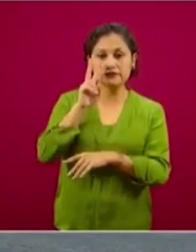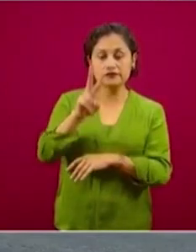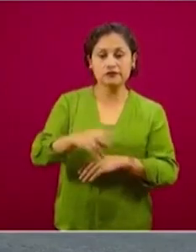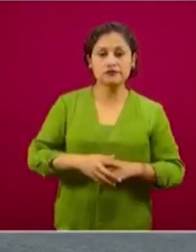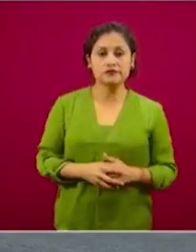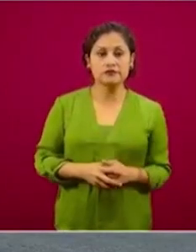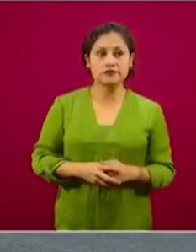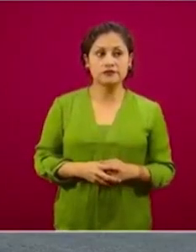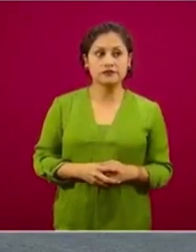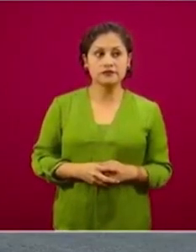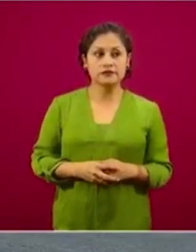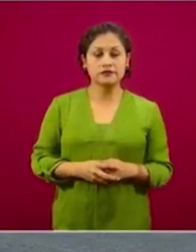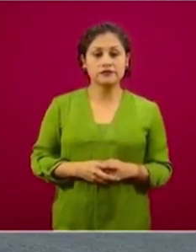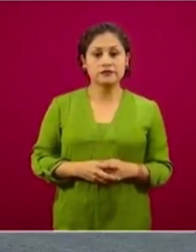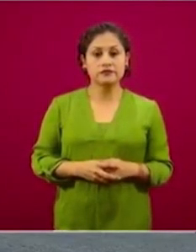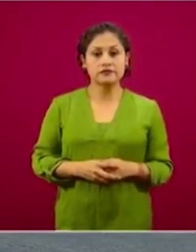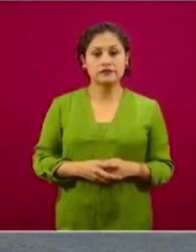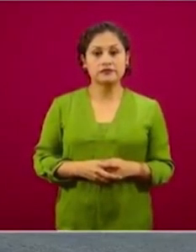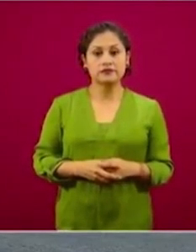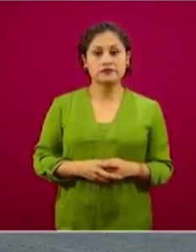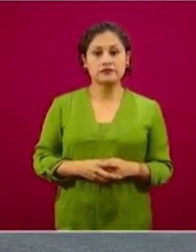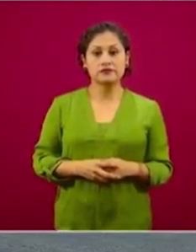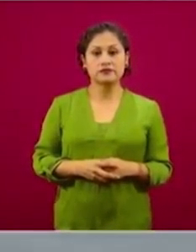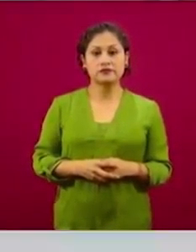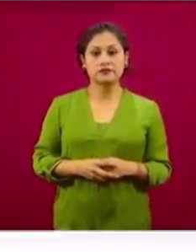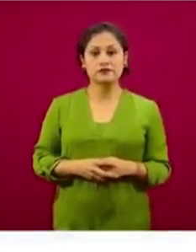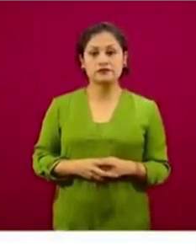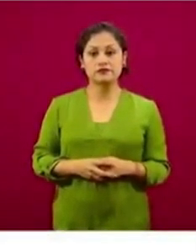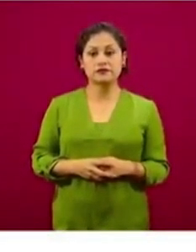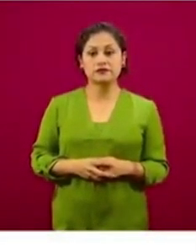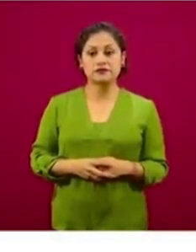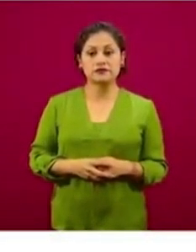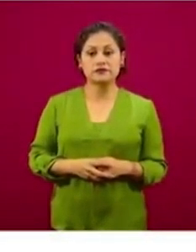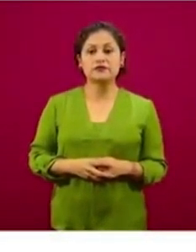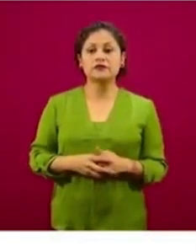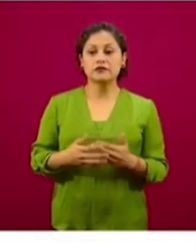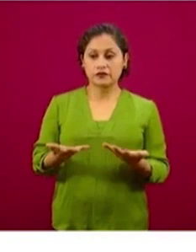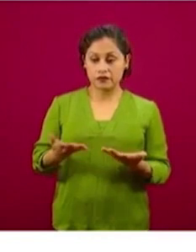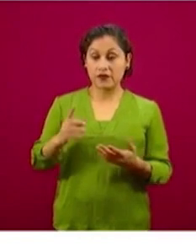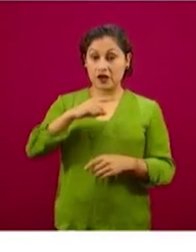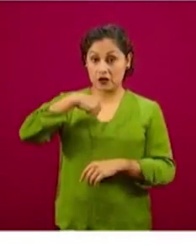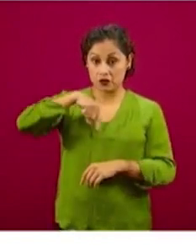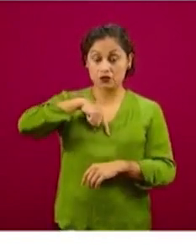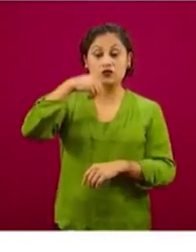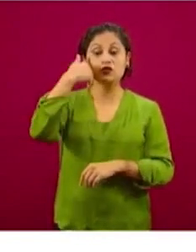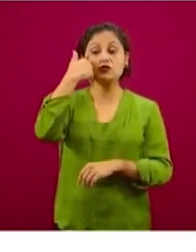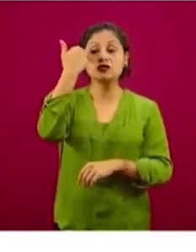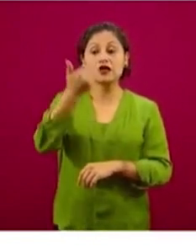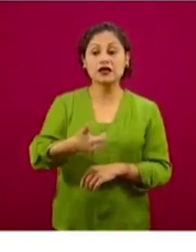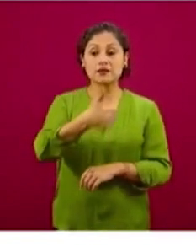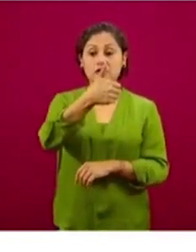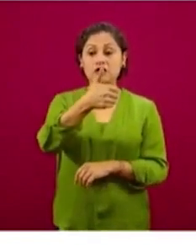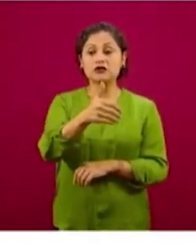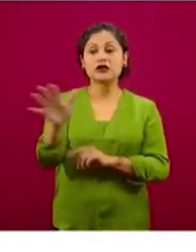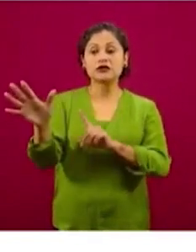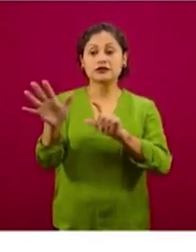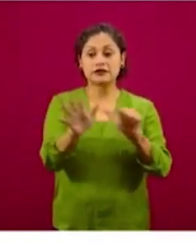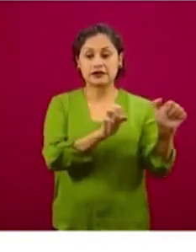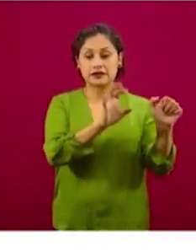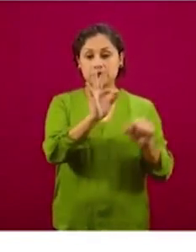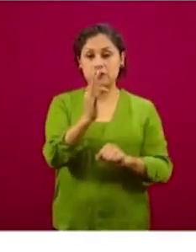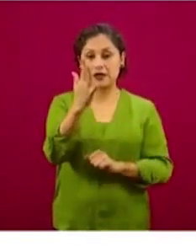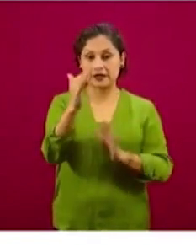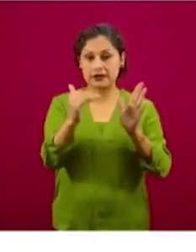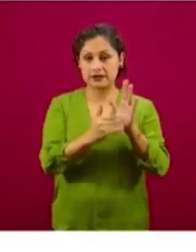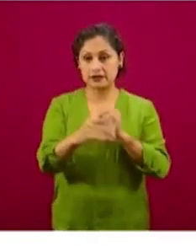Como lo hemos dicho, nosotros tenemos una meta, que es entregar 645 mil 102 créditos de 25 mil